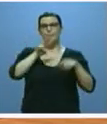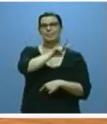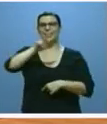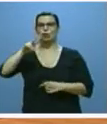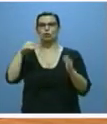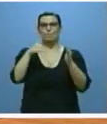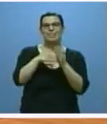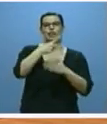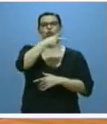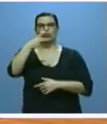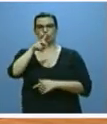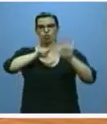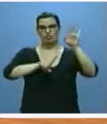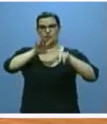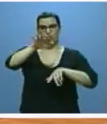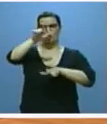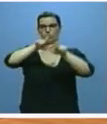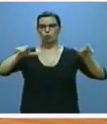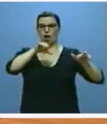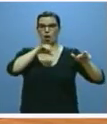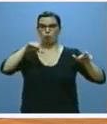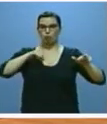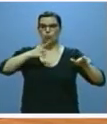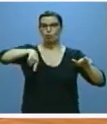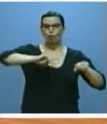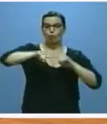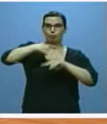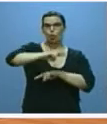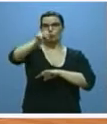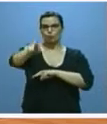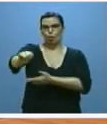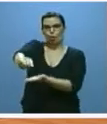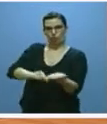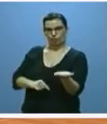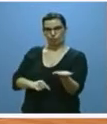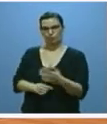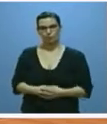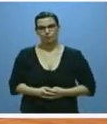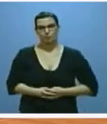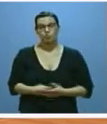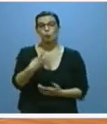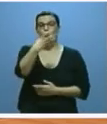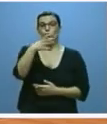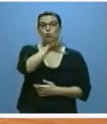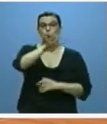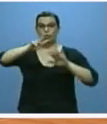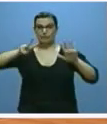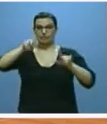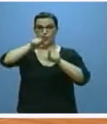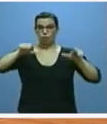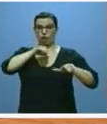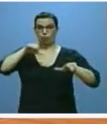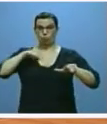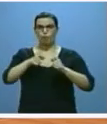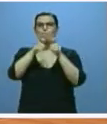.265 los autónomos que emplearon trabajadores por cuenta ajena. 457 autónomos más